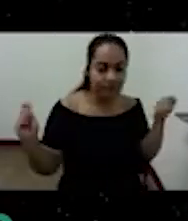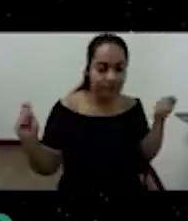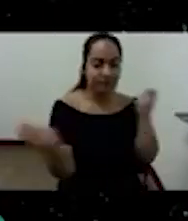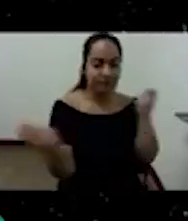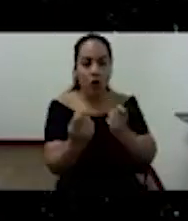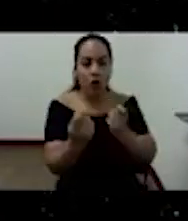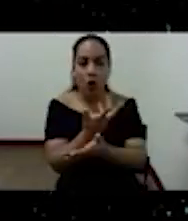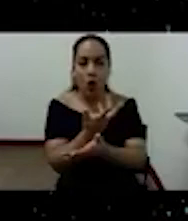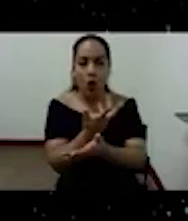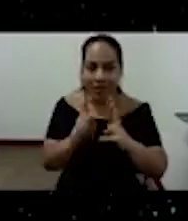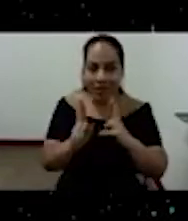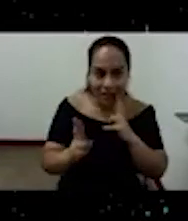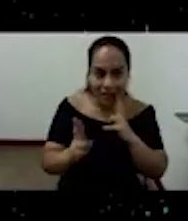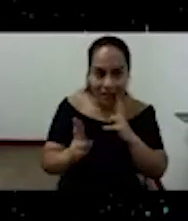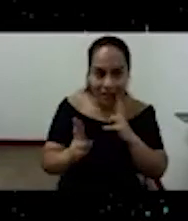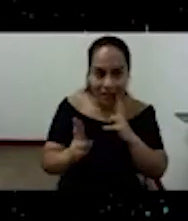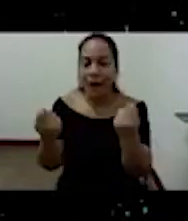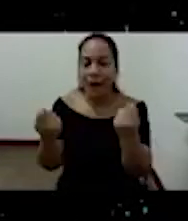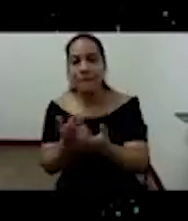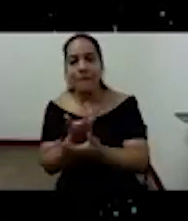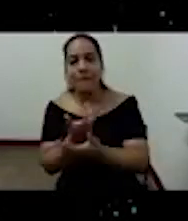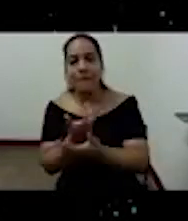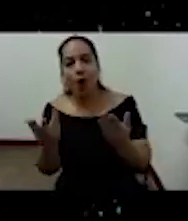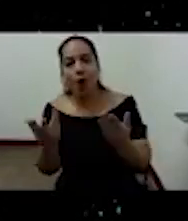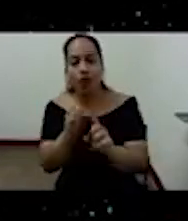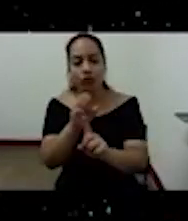relaciones económicas sociales